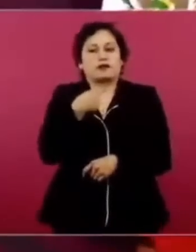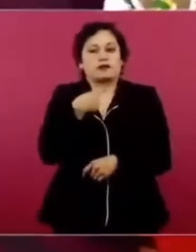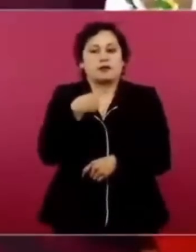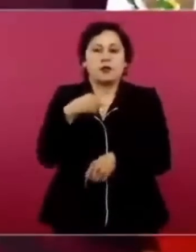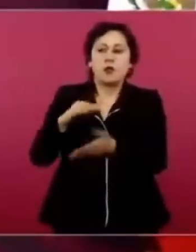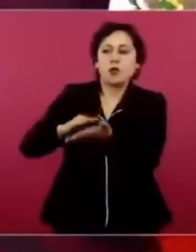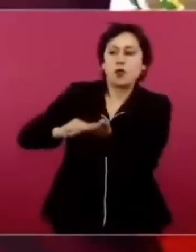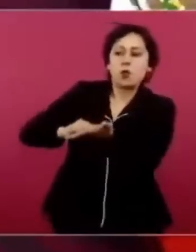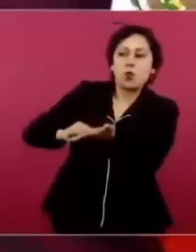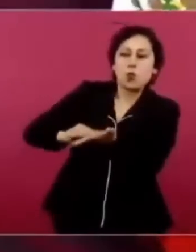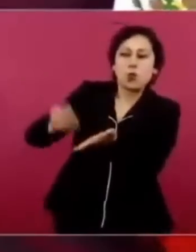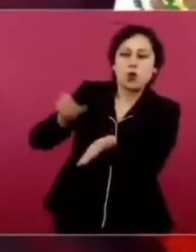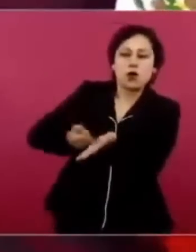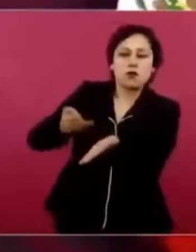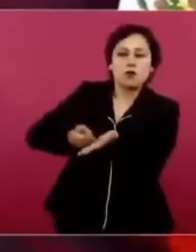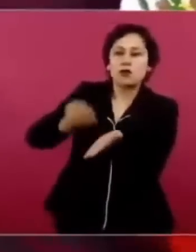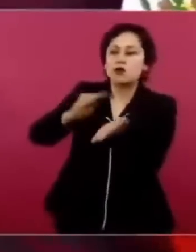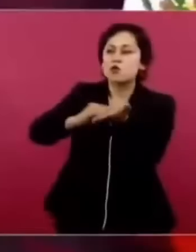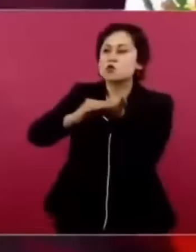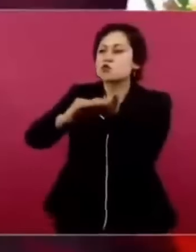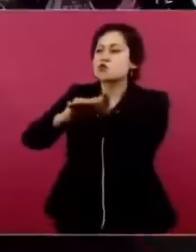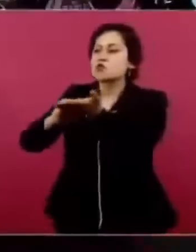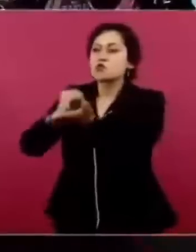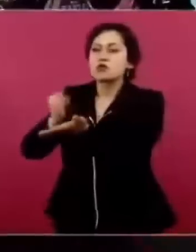impuestos los grandes contribuyentes.